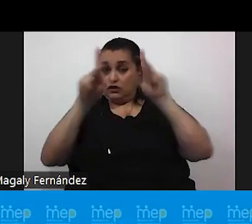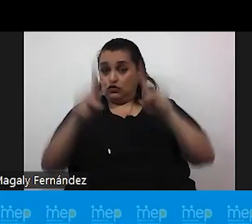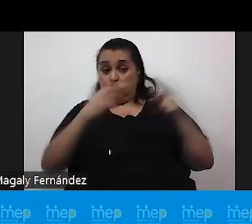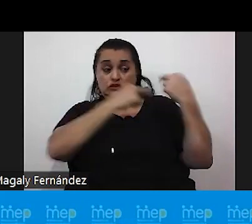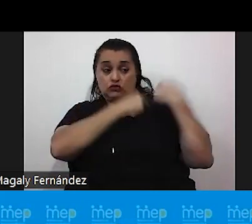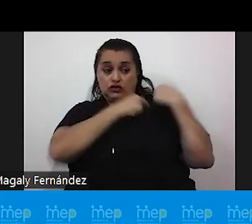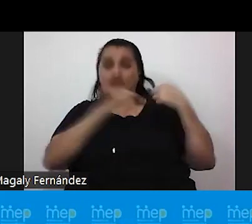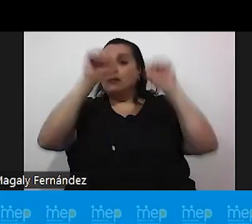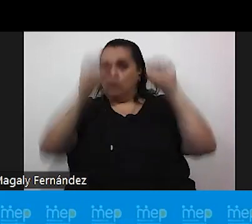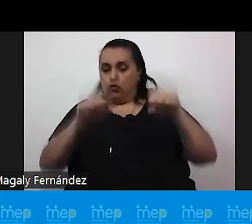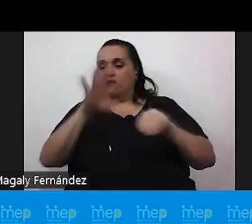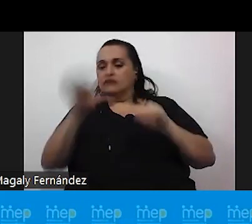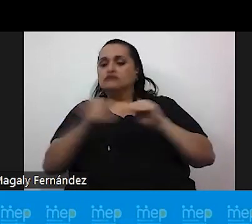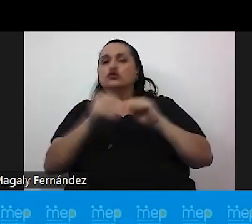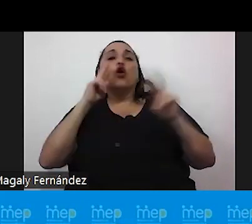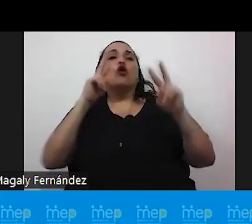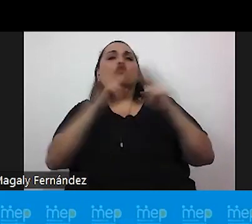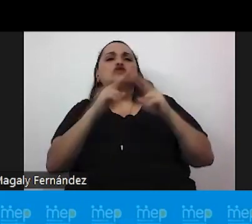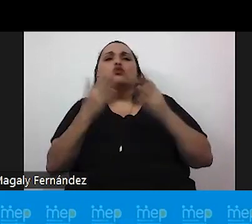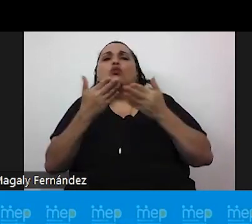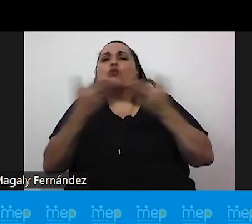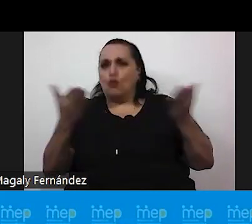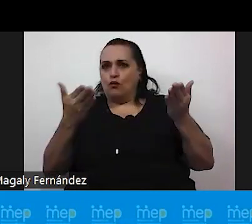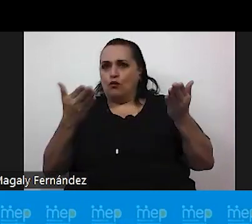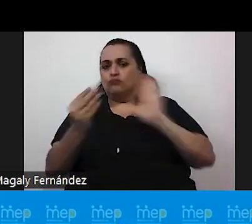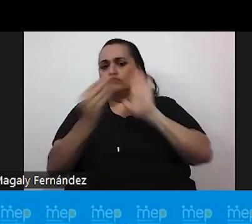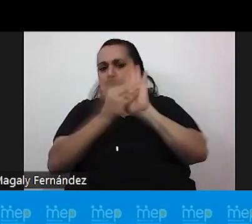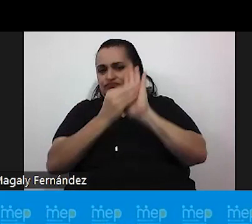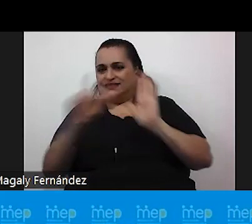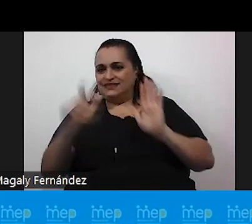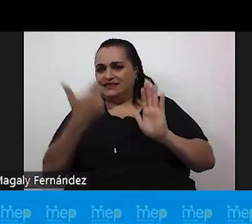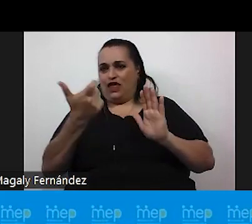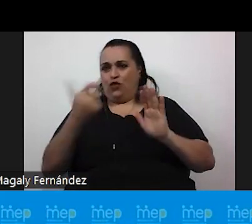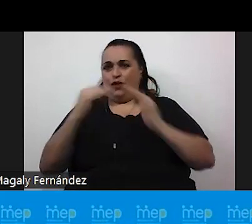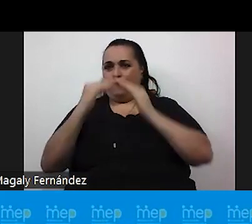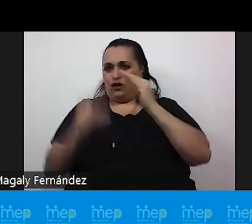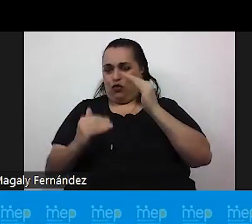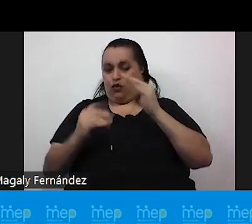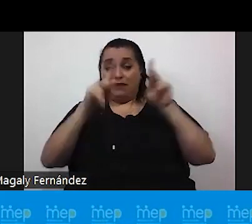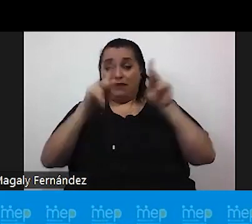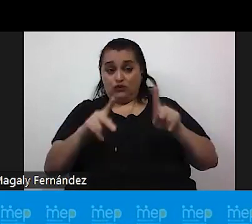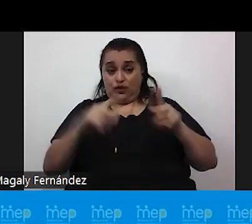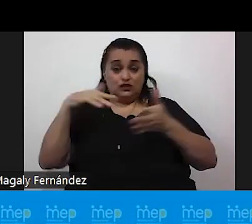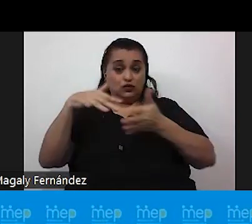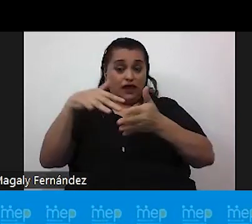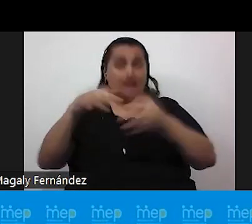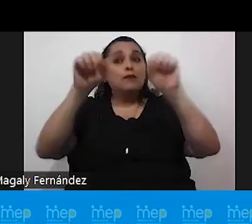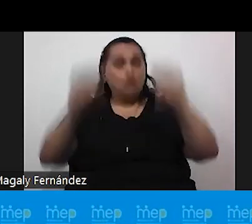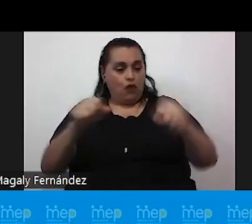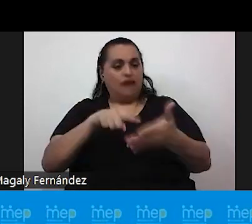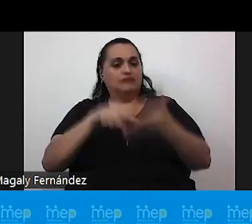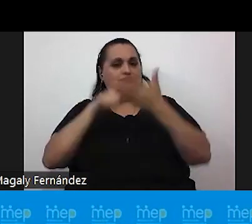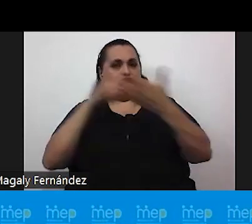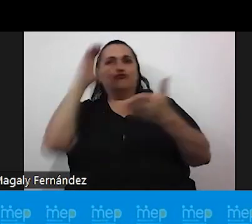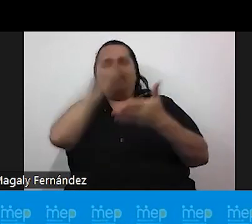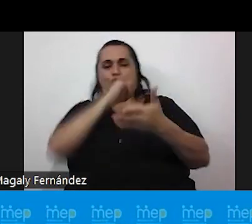adicionar el conocido como para que en esta cédula de menor las personas estudiantes puedan reconocer su